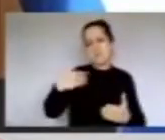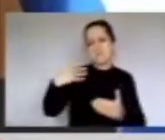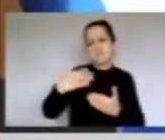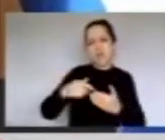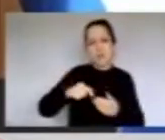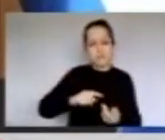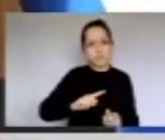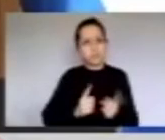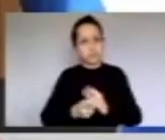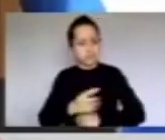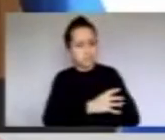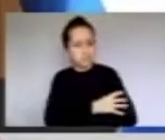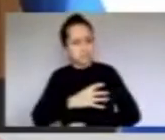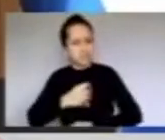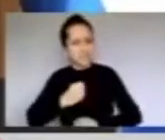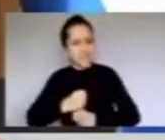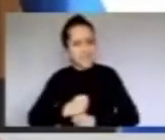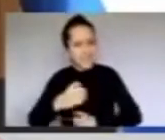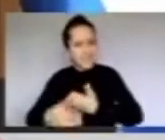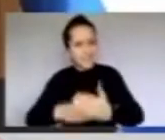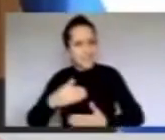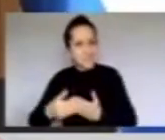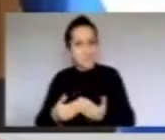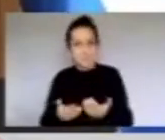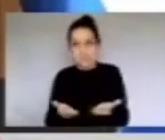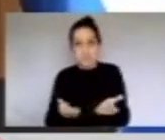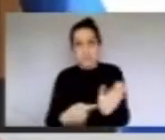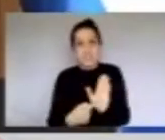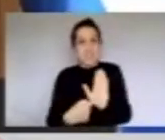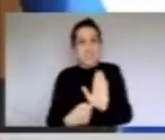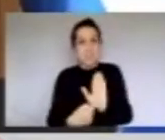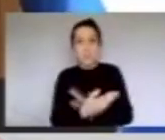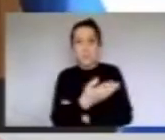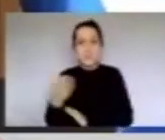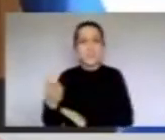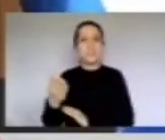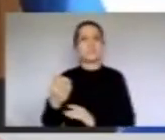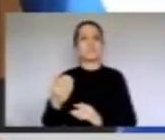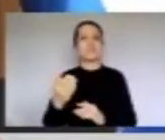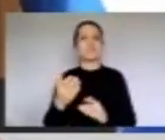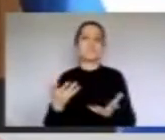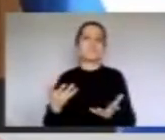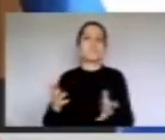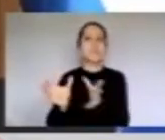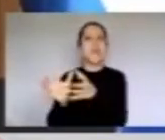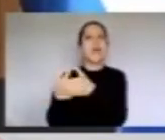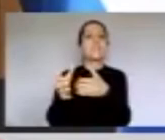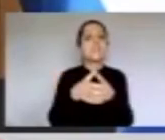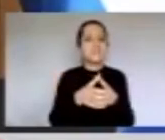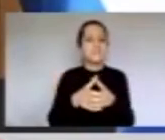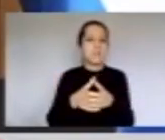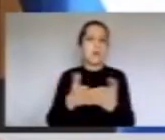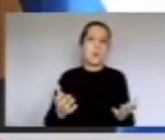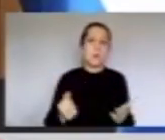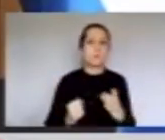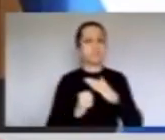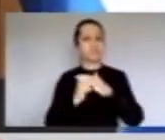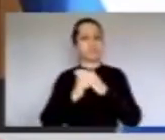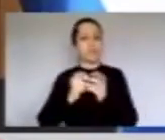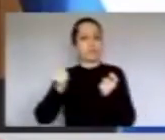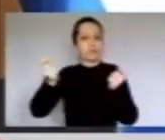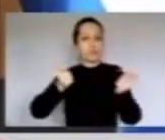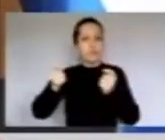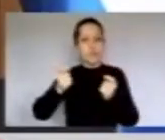de cómo ustedes, las altas autoridades, las agencias de cooperación, han creado fondos específicos de cooperación sur-sur